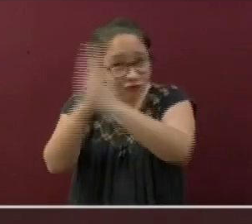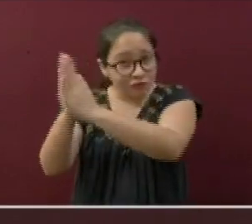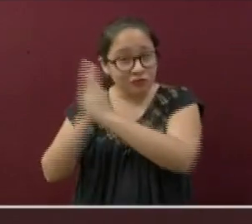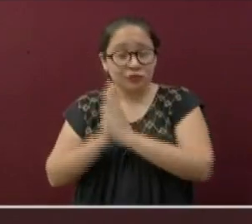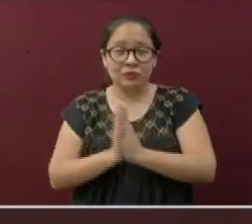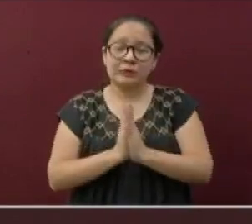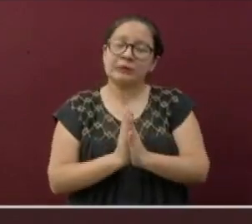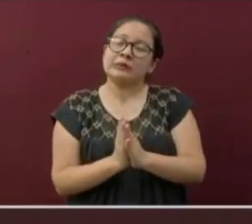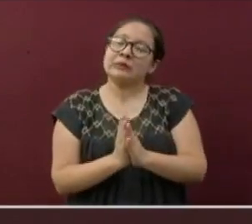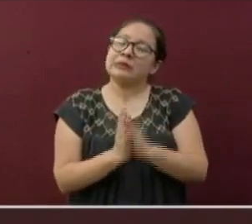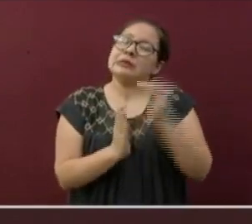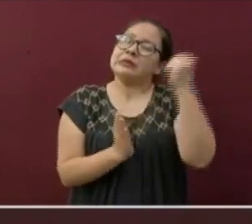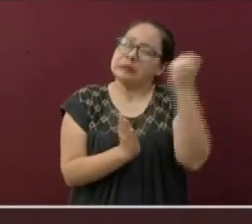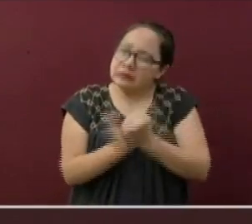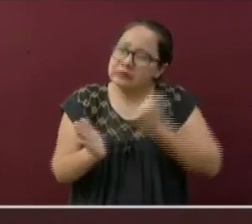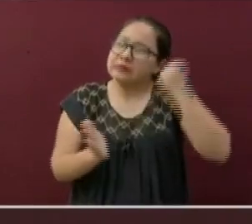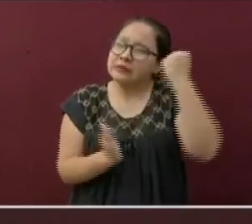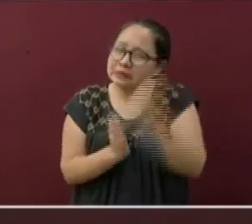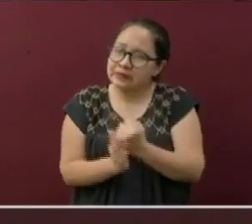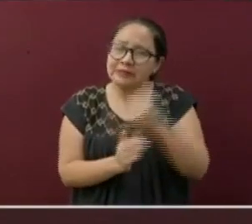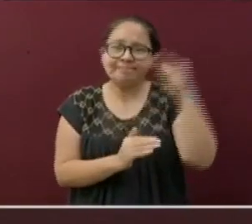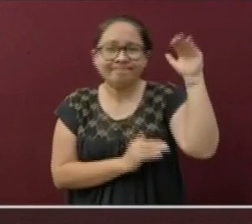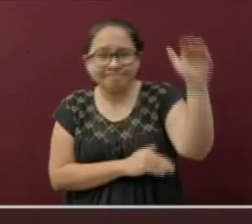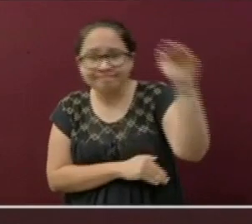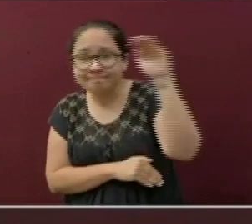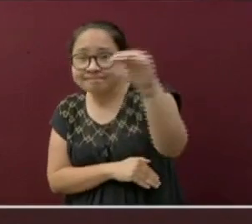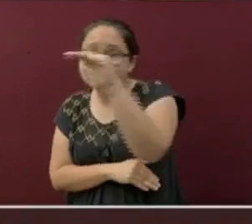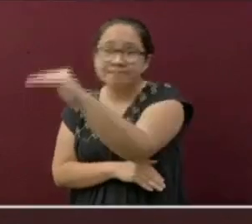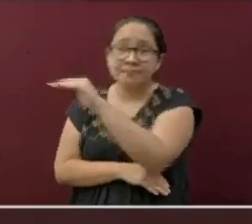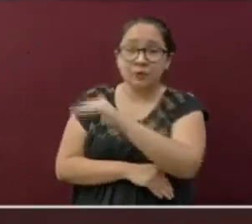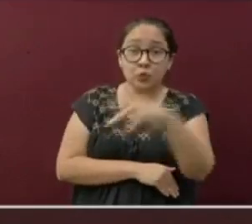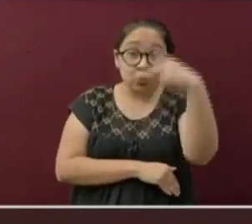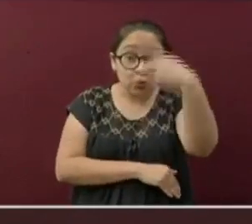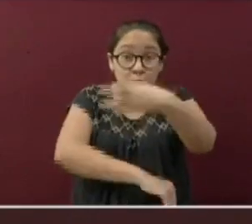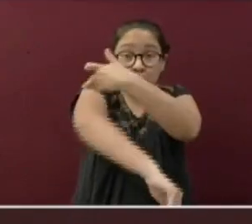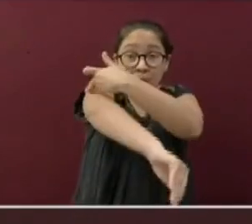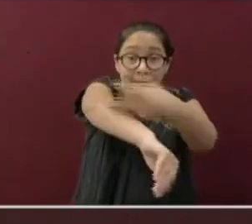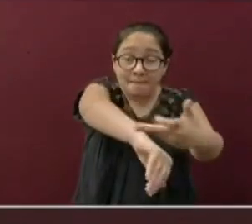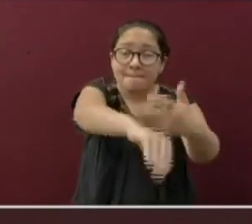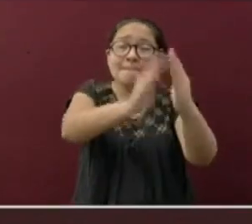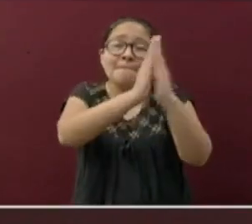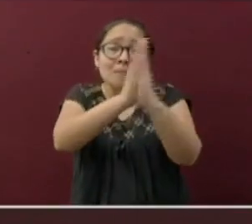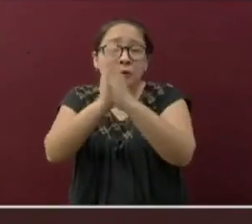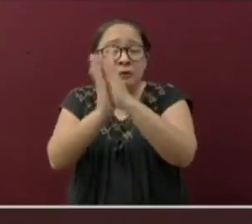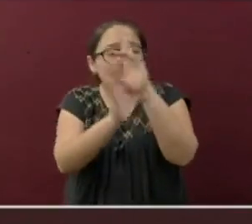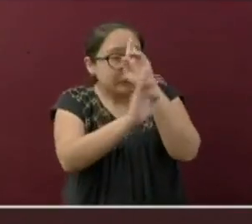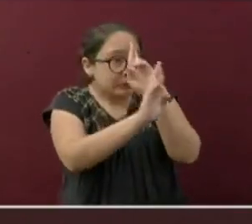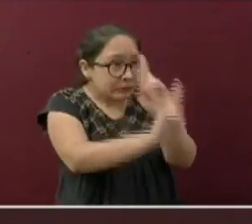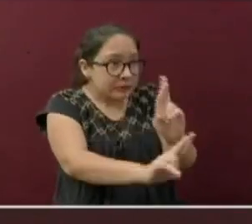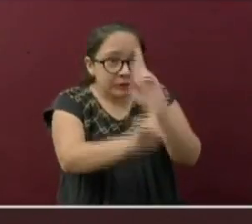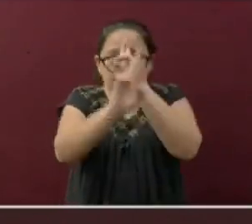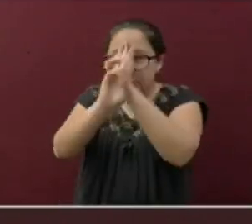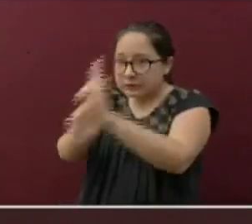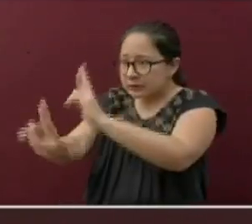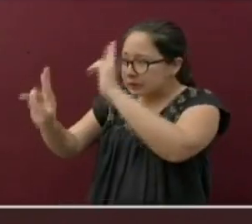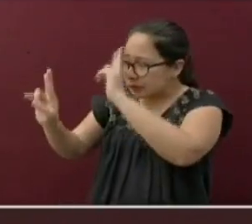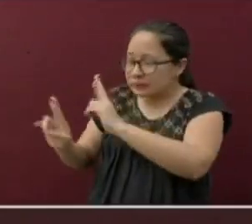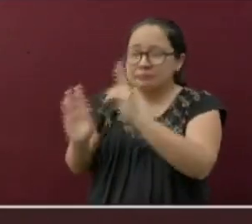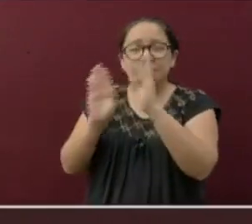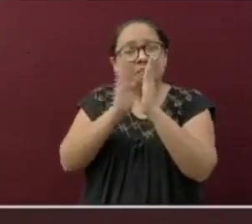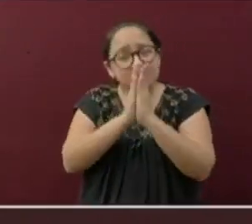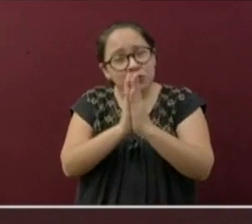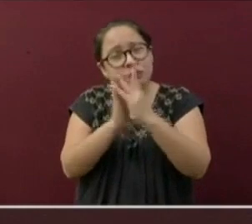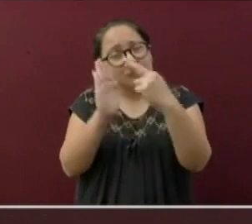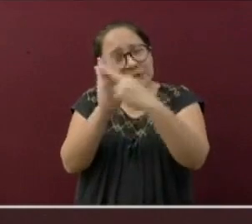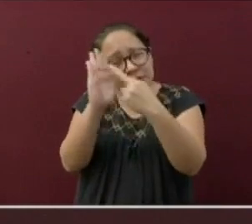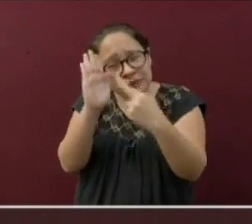insistimos que entre los miembros de la familia se respeten y sigan puntualmente al pie de